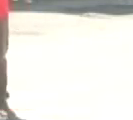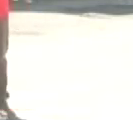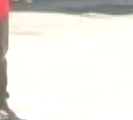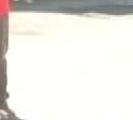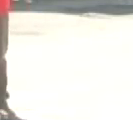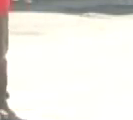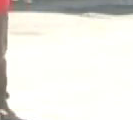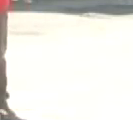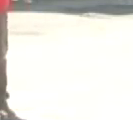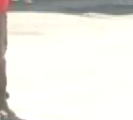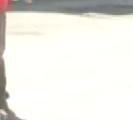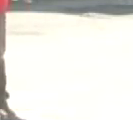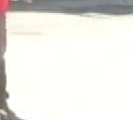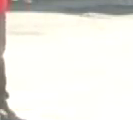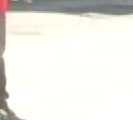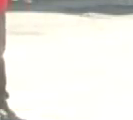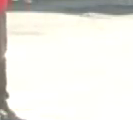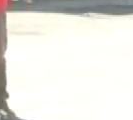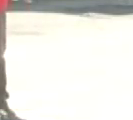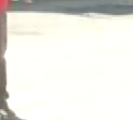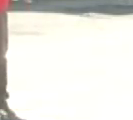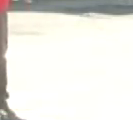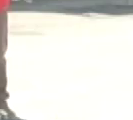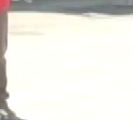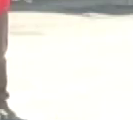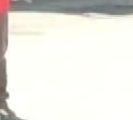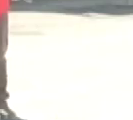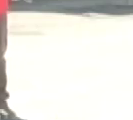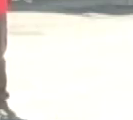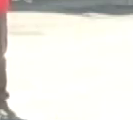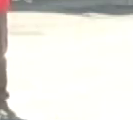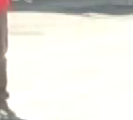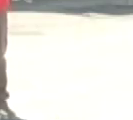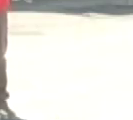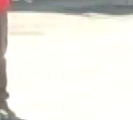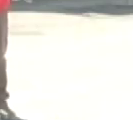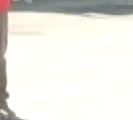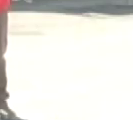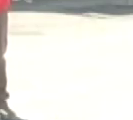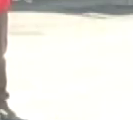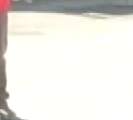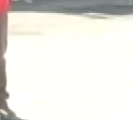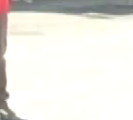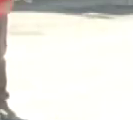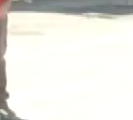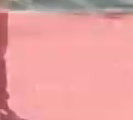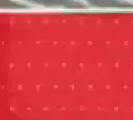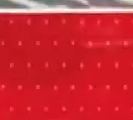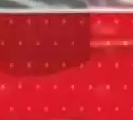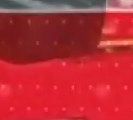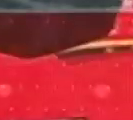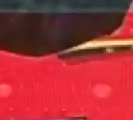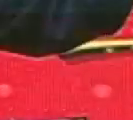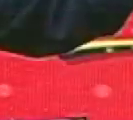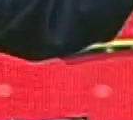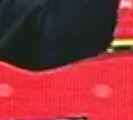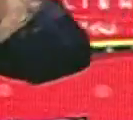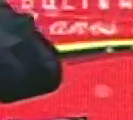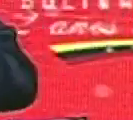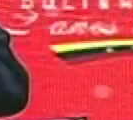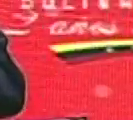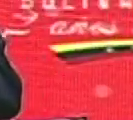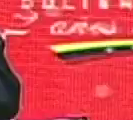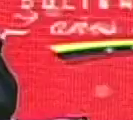patria leales siempre traidores nunca leales siempre traidores nunca excelente un